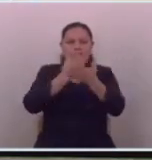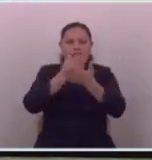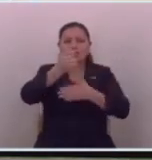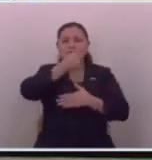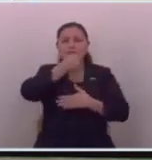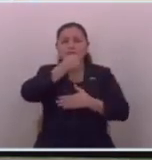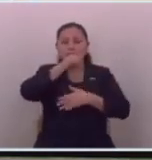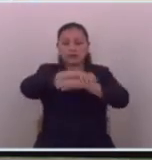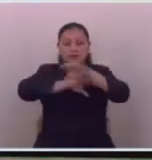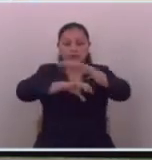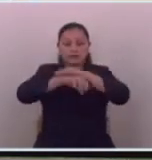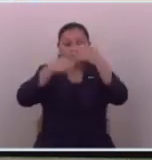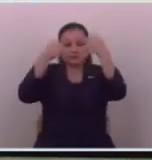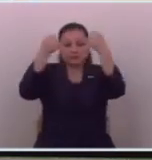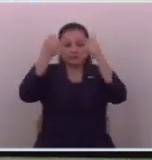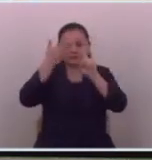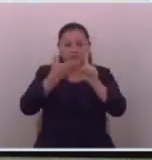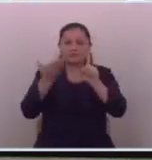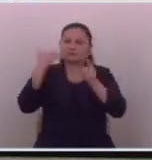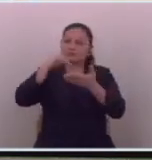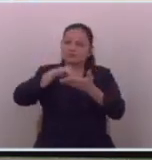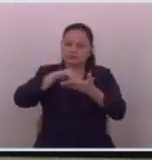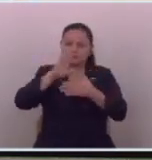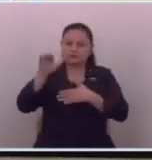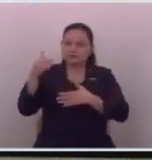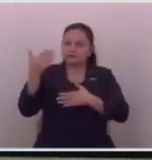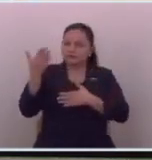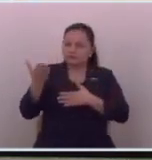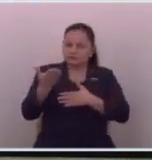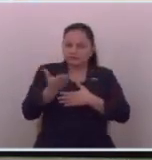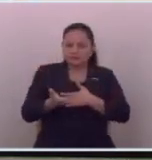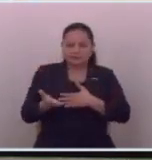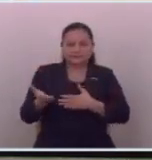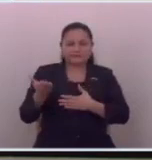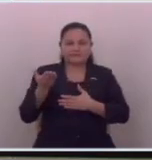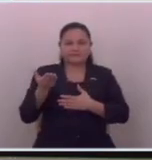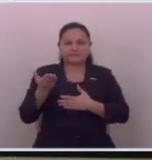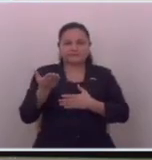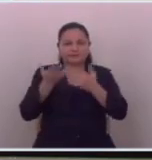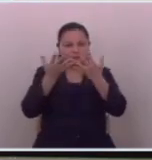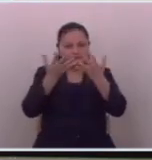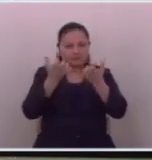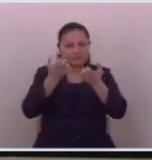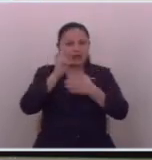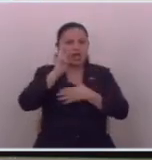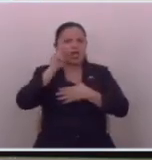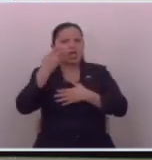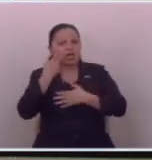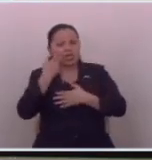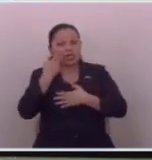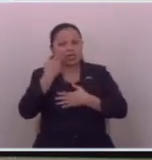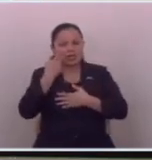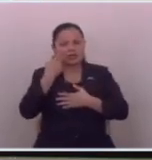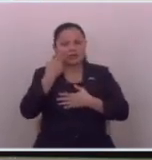periodista detenido y luego dentro de las cosas que se quieren tergiversar